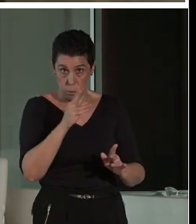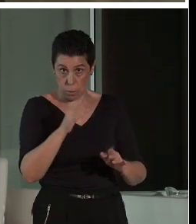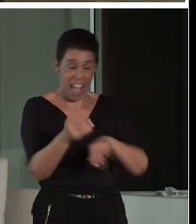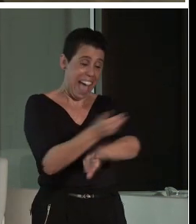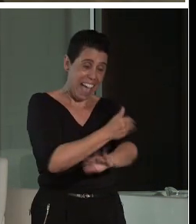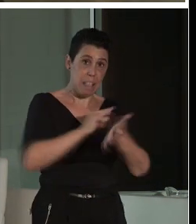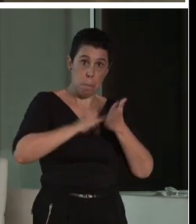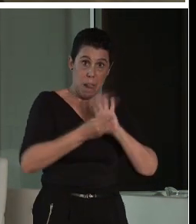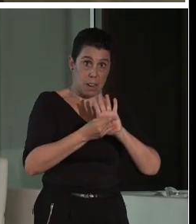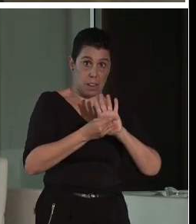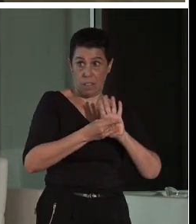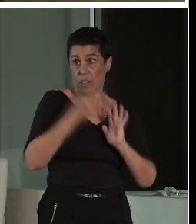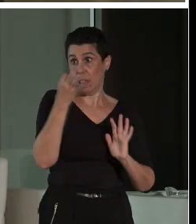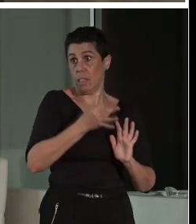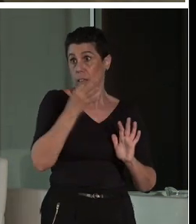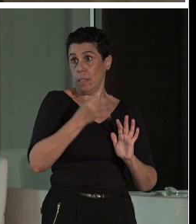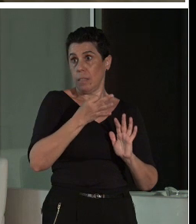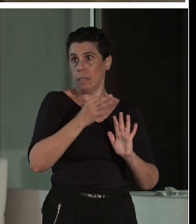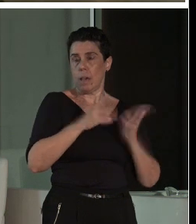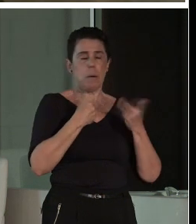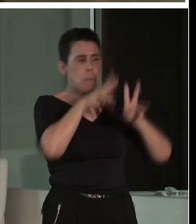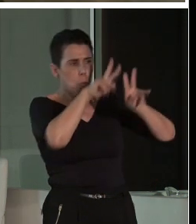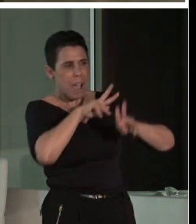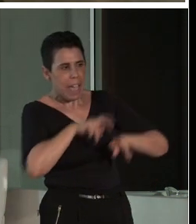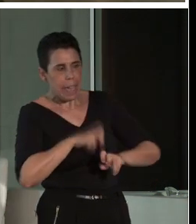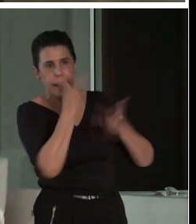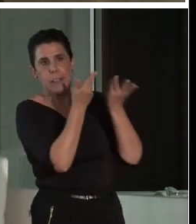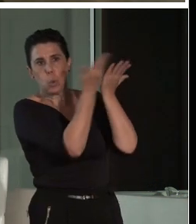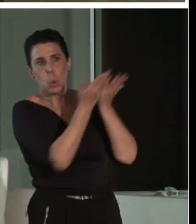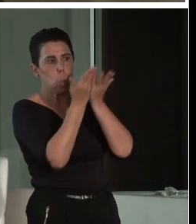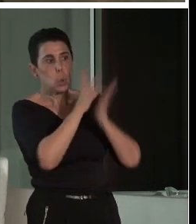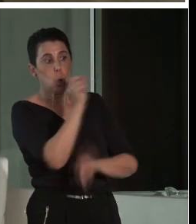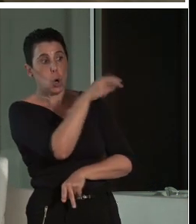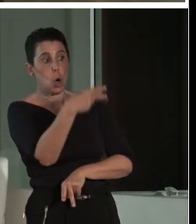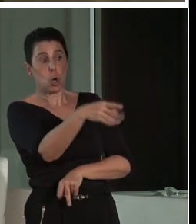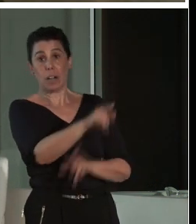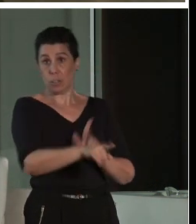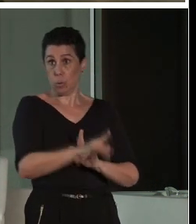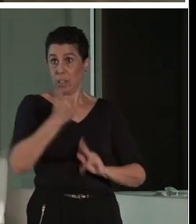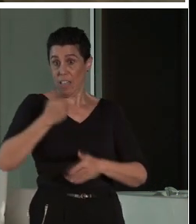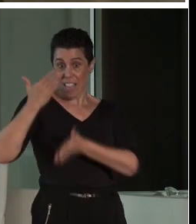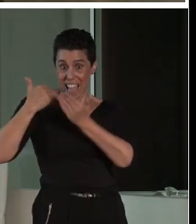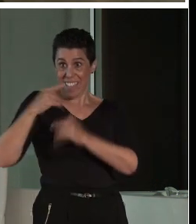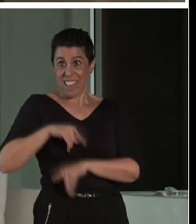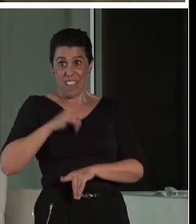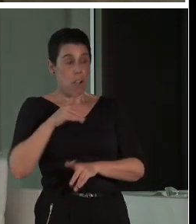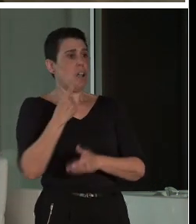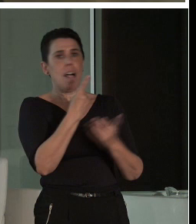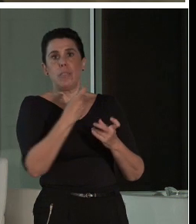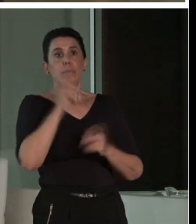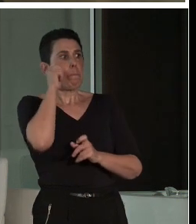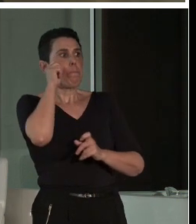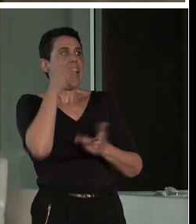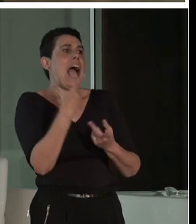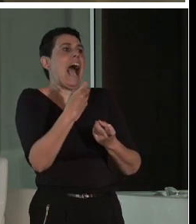resultados de esos estudios, de cuando empezábamos a darnos cuenta de que hacía falta. Trabajos que hemos llevado